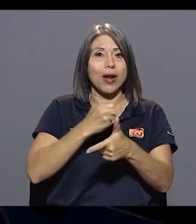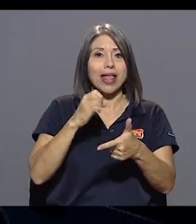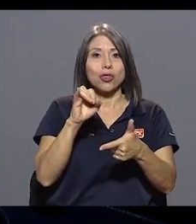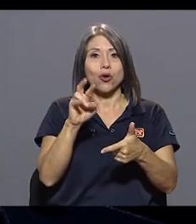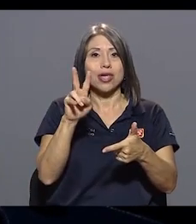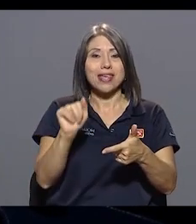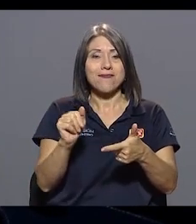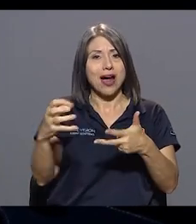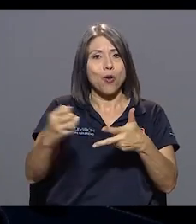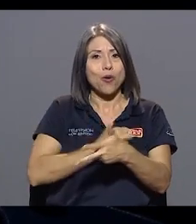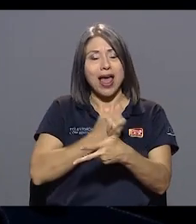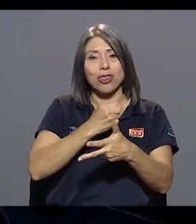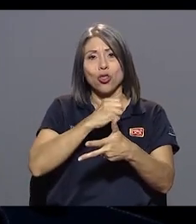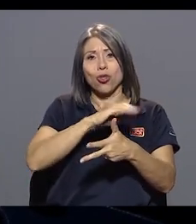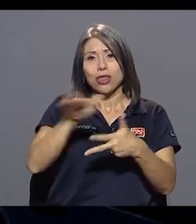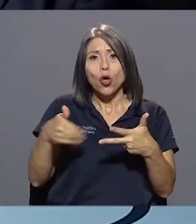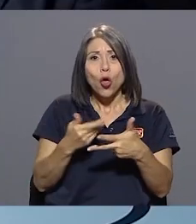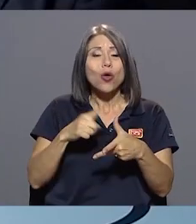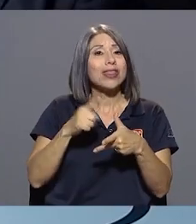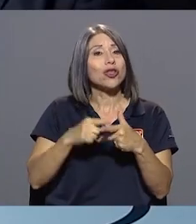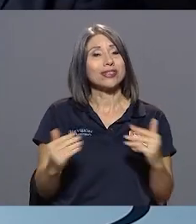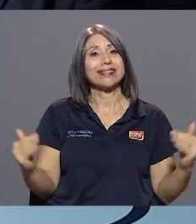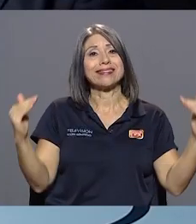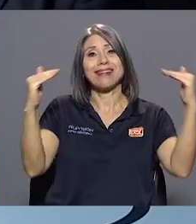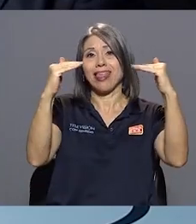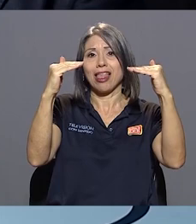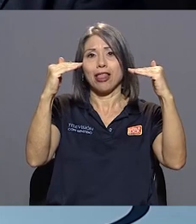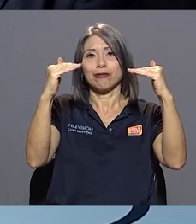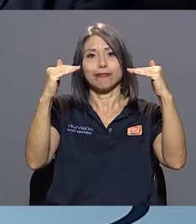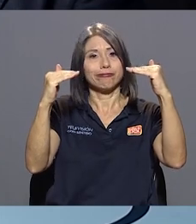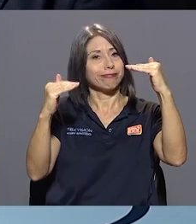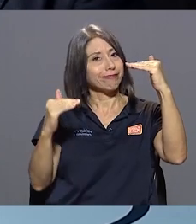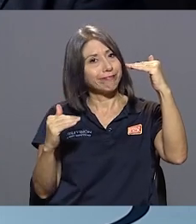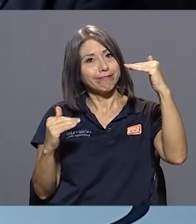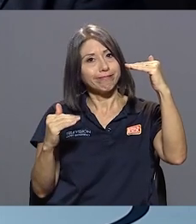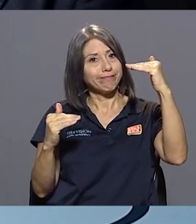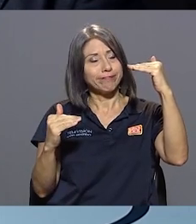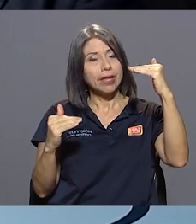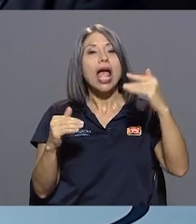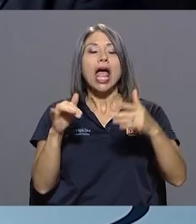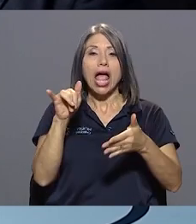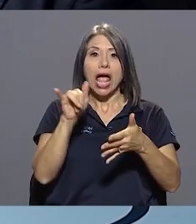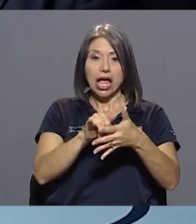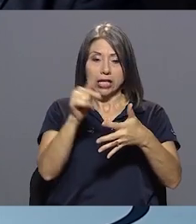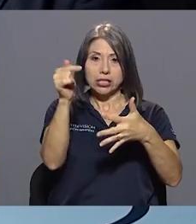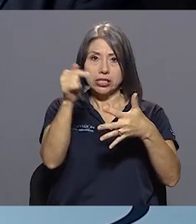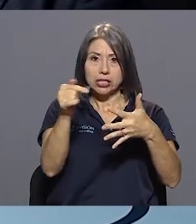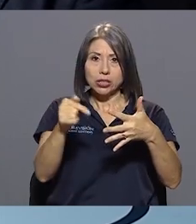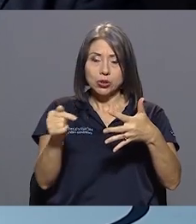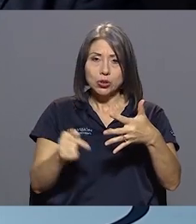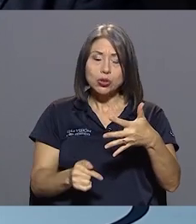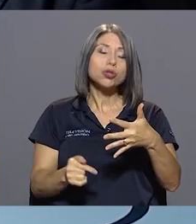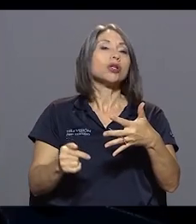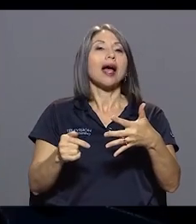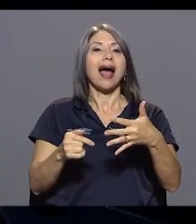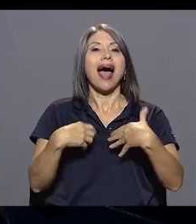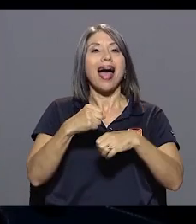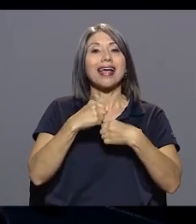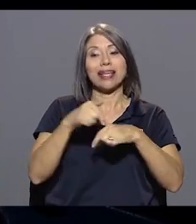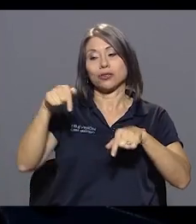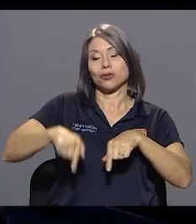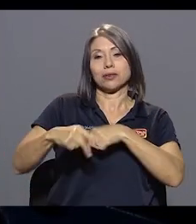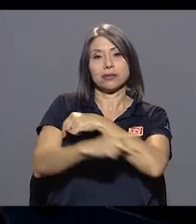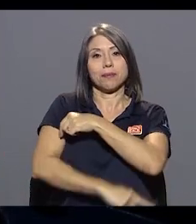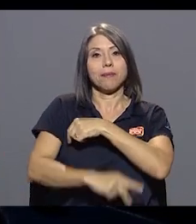entonces ahí no hay equidad. Y de hecho, precisamente estas medidas han hecho que este país, Costa